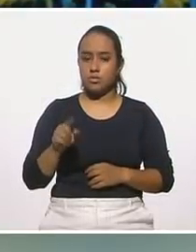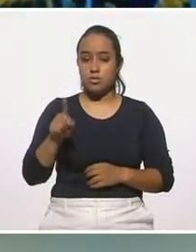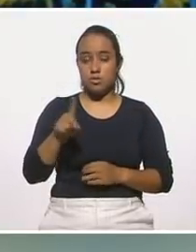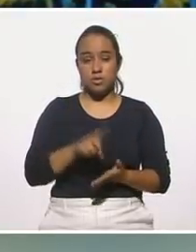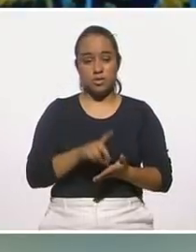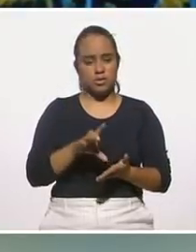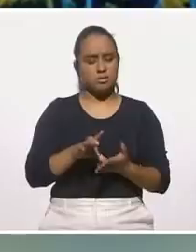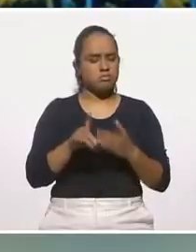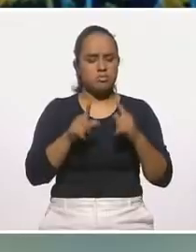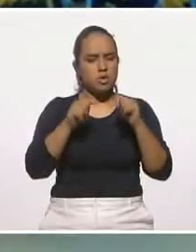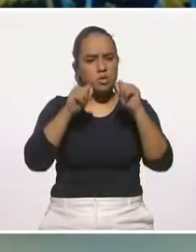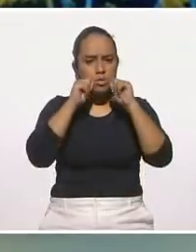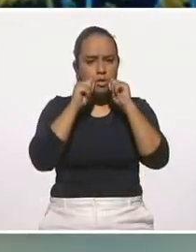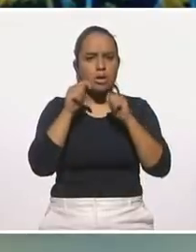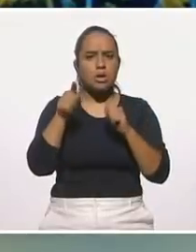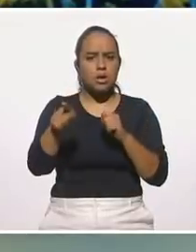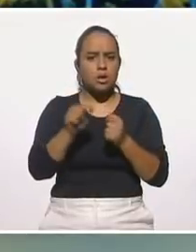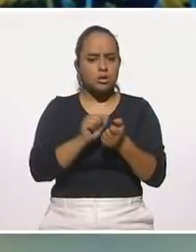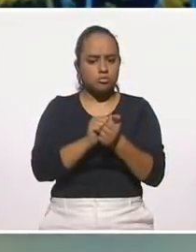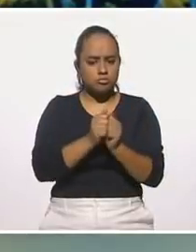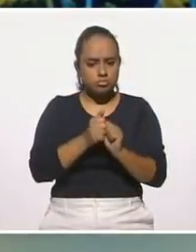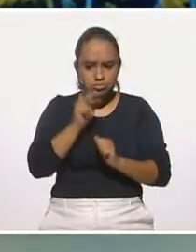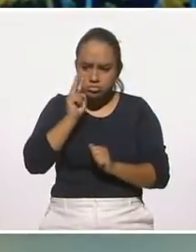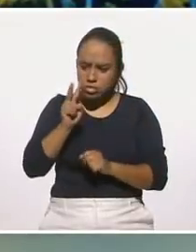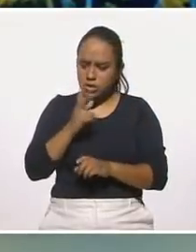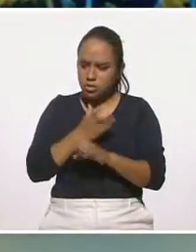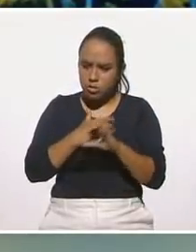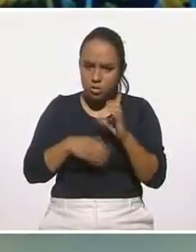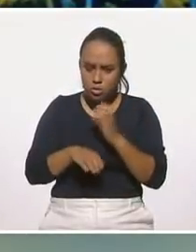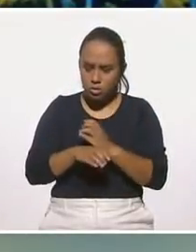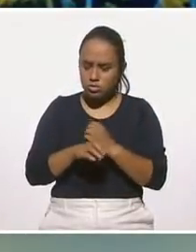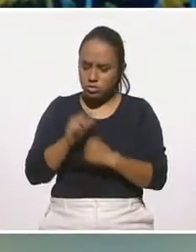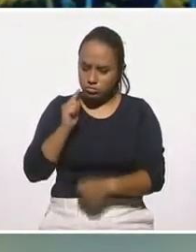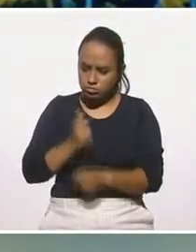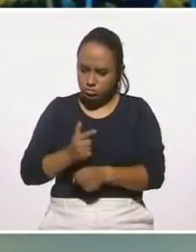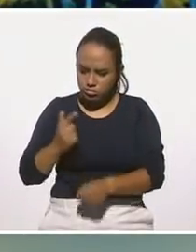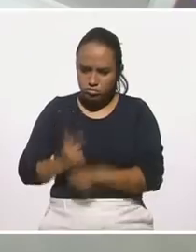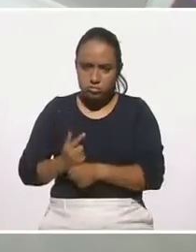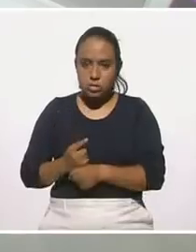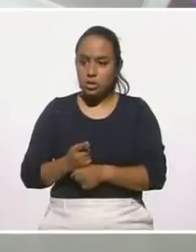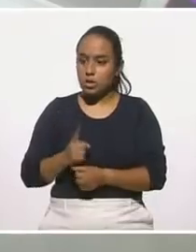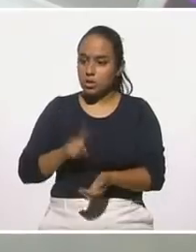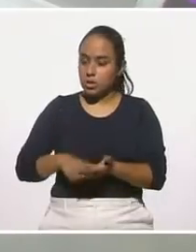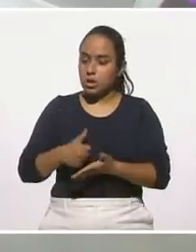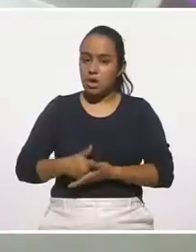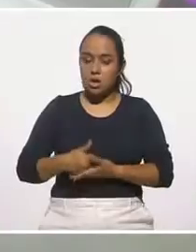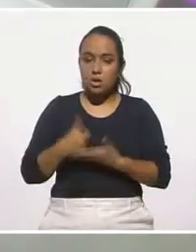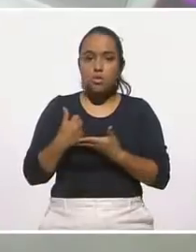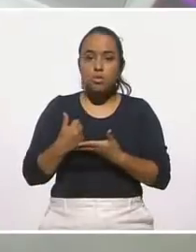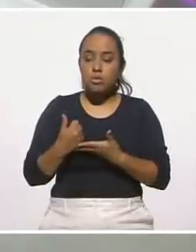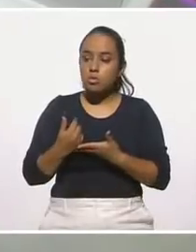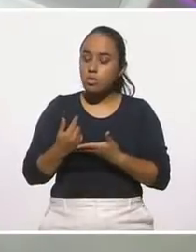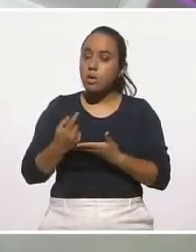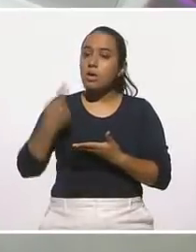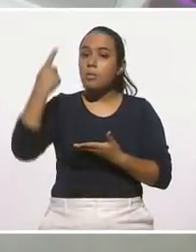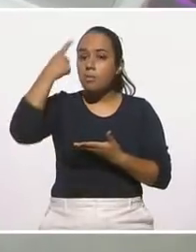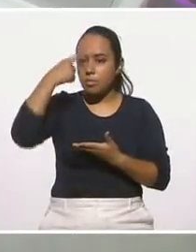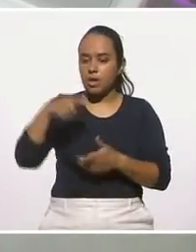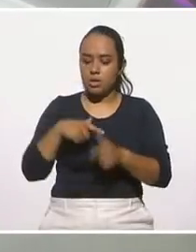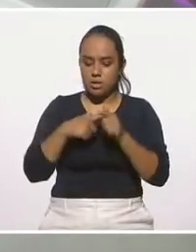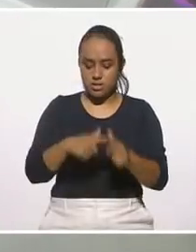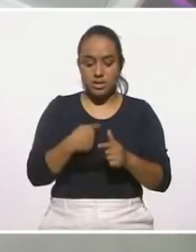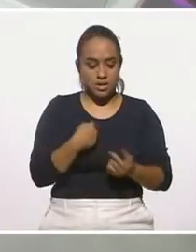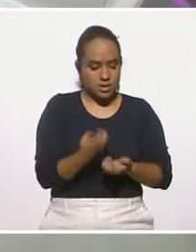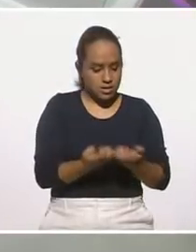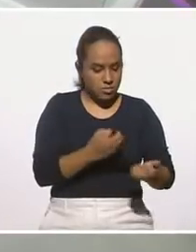su discapacidad, pues empezó a ver algunas herramientas, o encontró ayuda, precisamente para continuar con la actividad